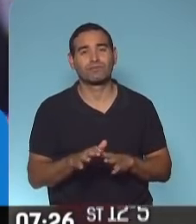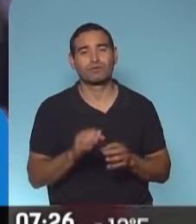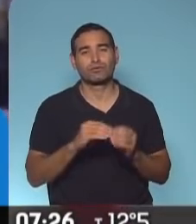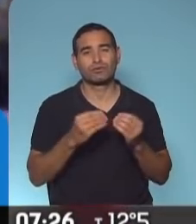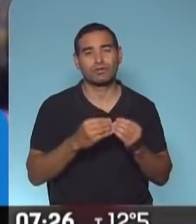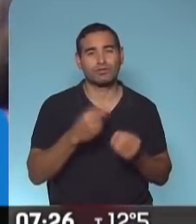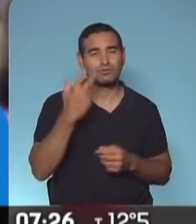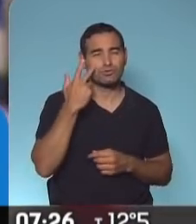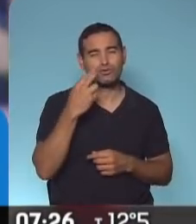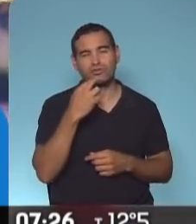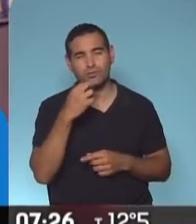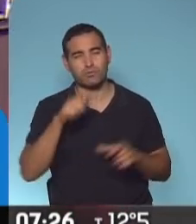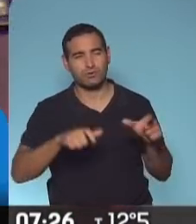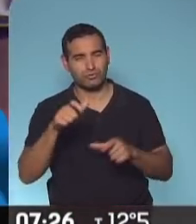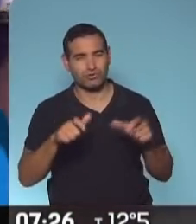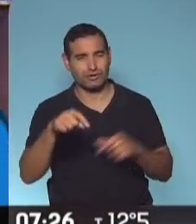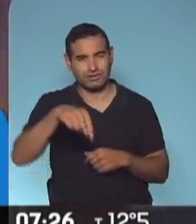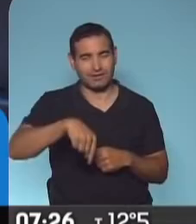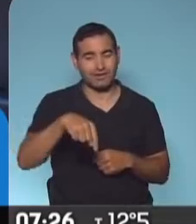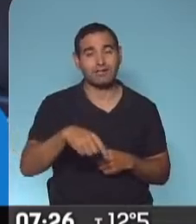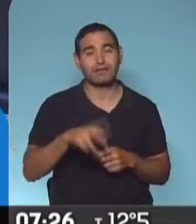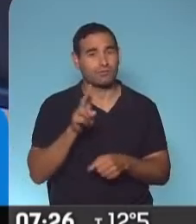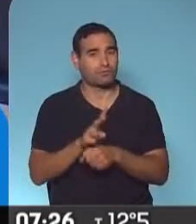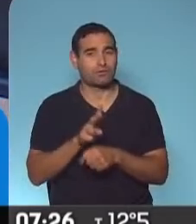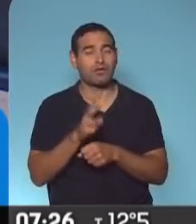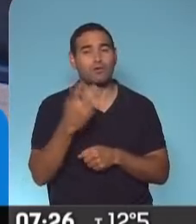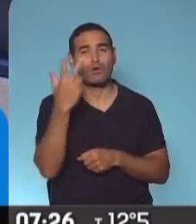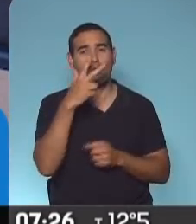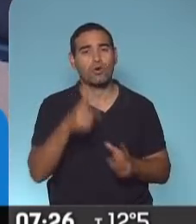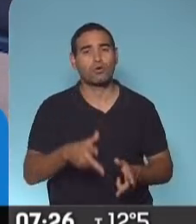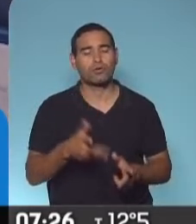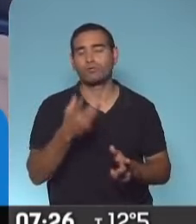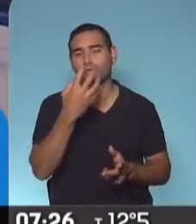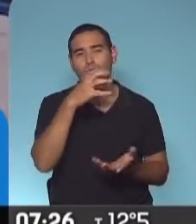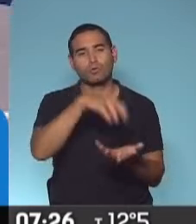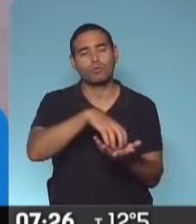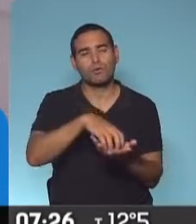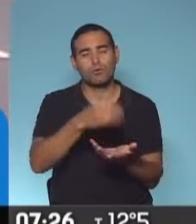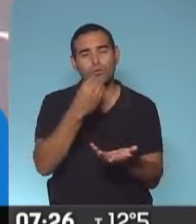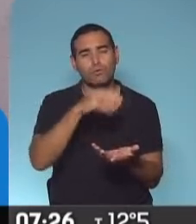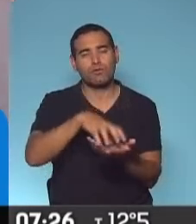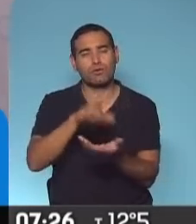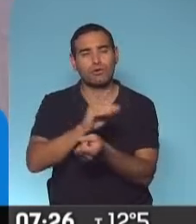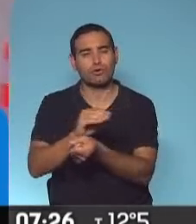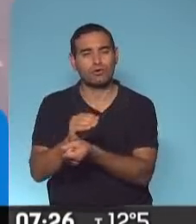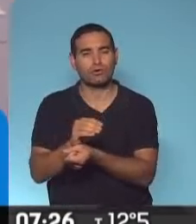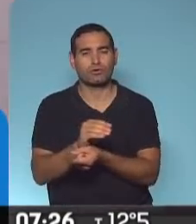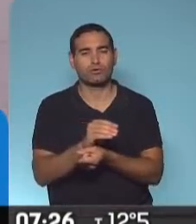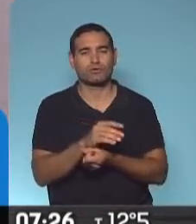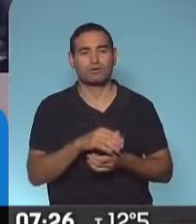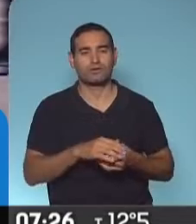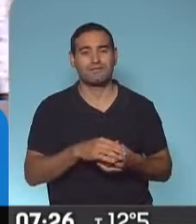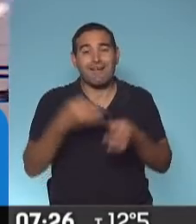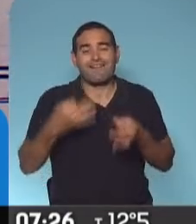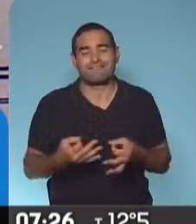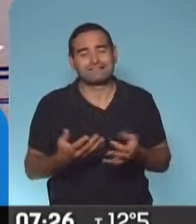o 20, 19 personas que estuvimos en un comedor, Sí, de la verdad, de manera muy pecaria,